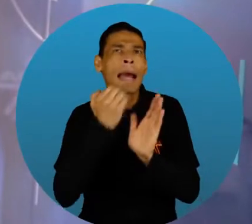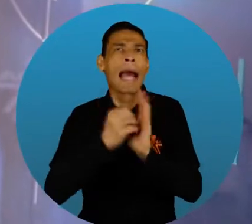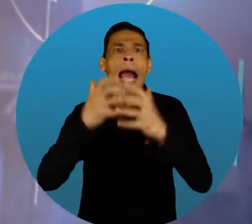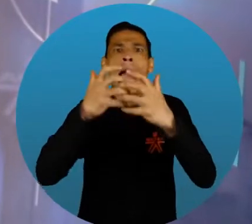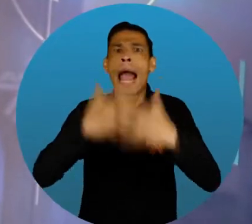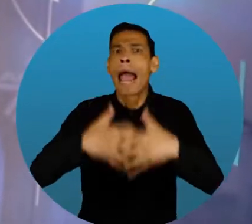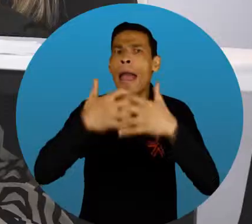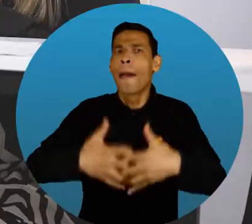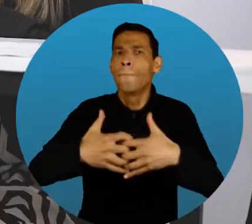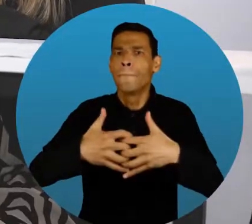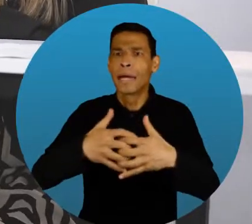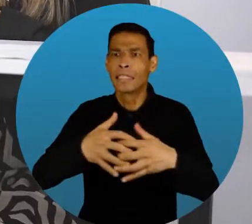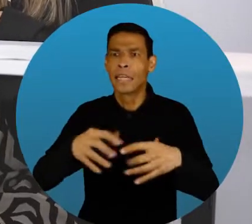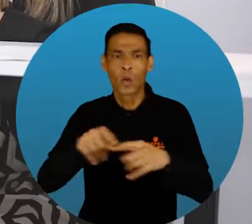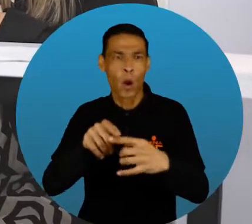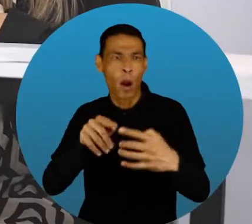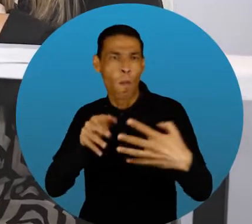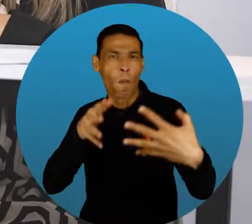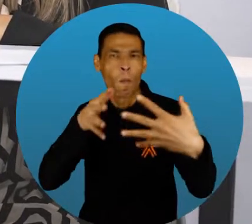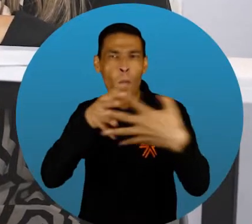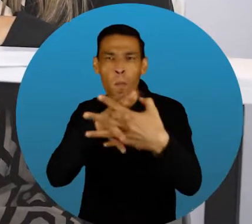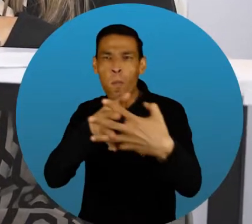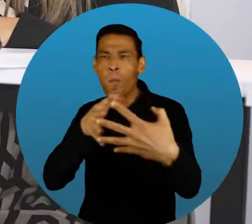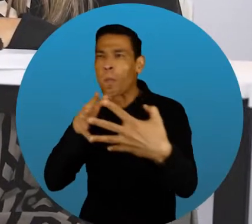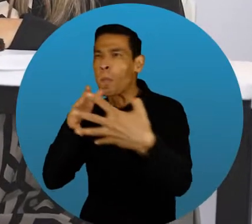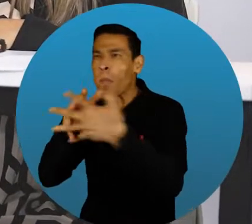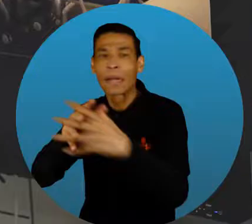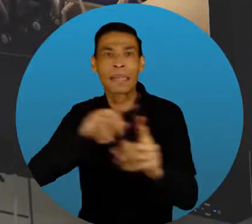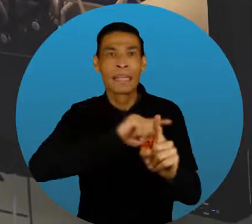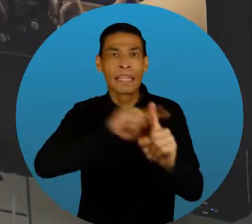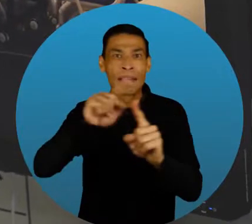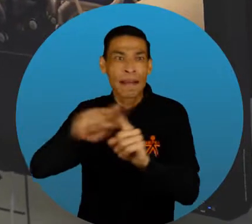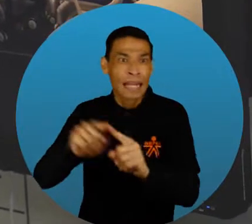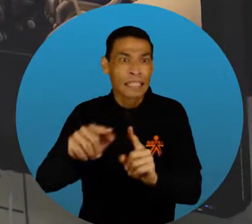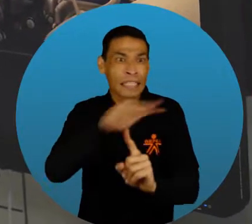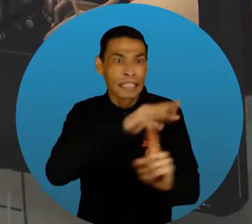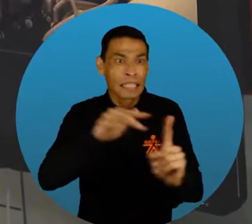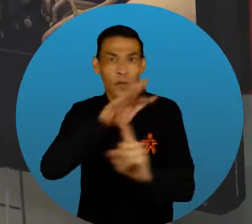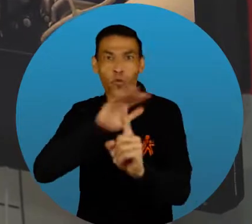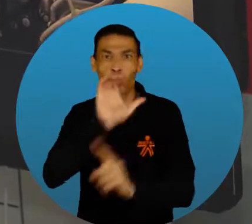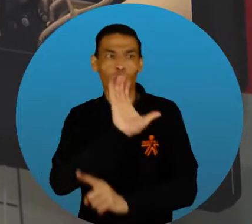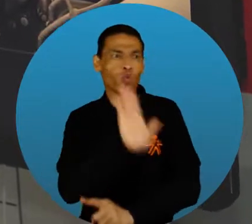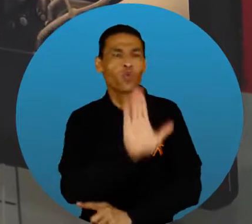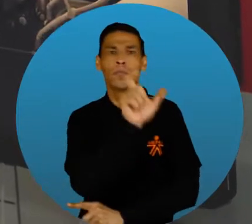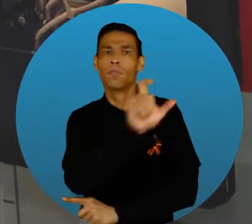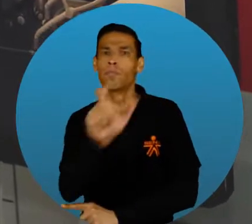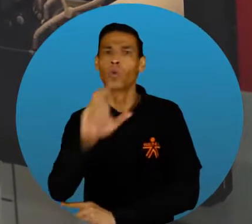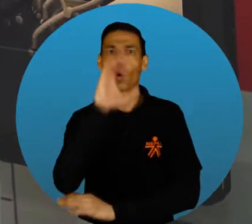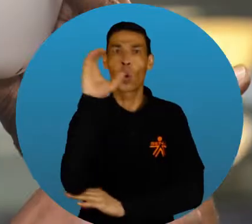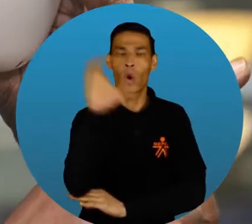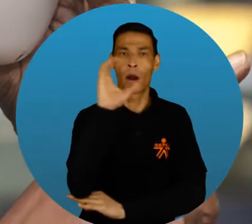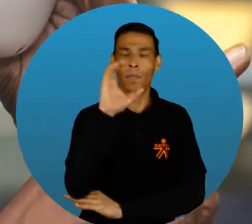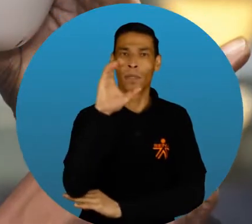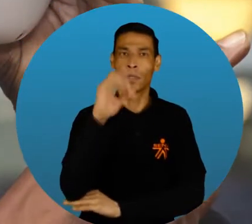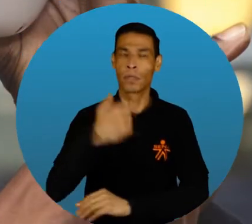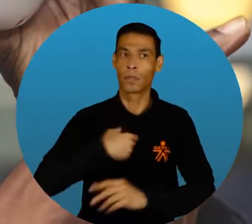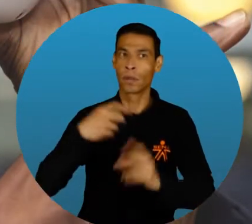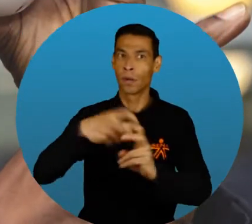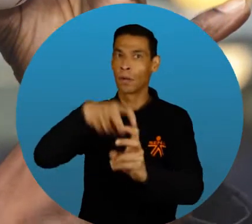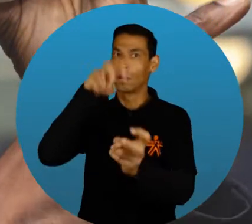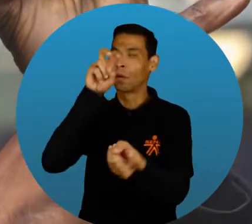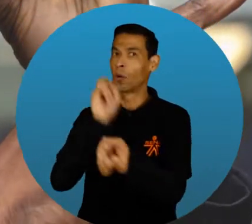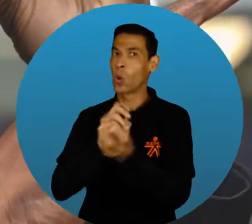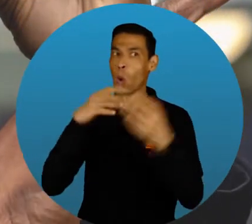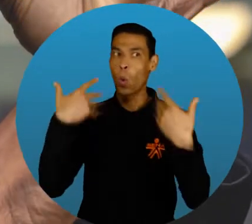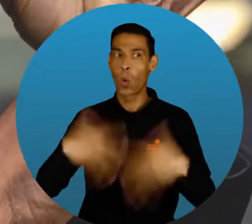Que se adapta a las oportunidades que se pueden dar a los colombianos Y lo que me impresionó es que